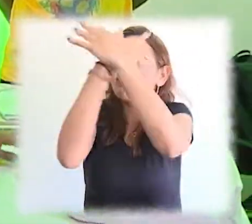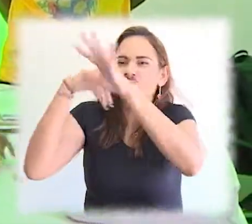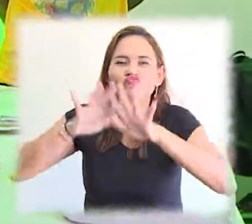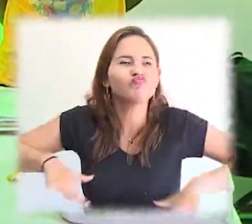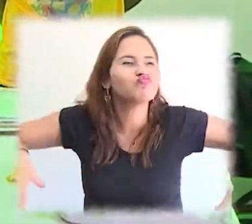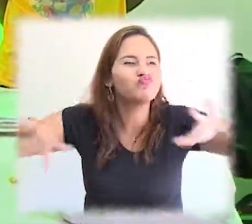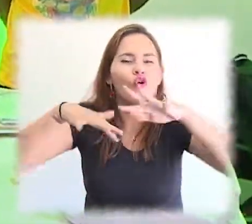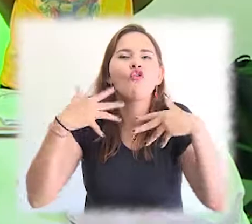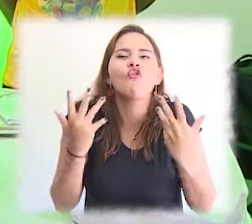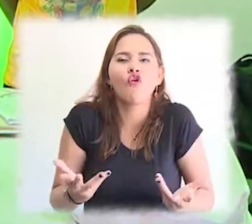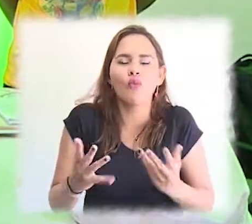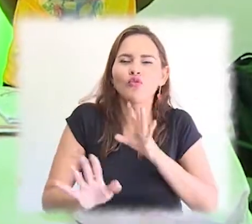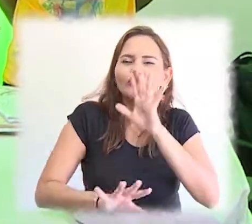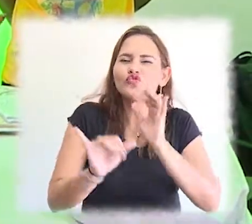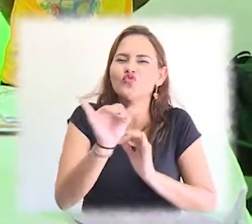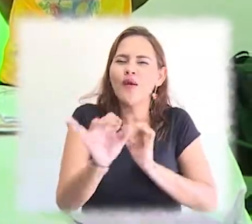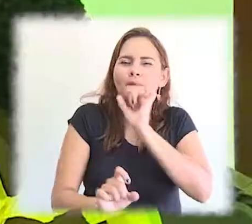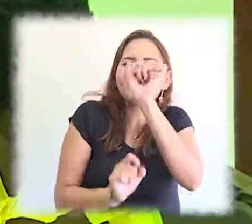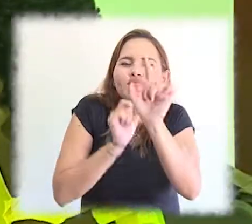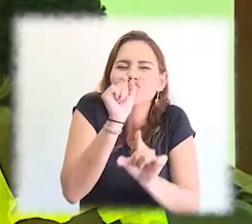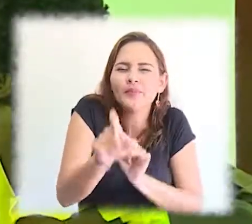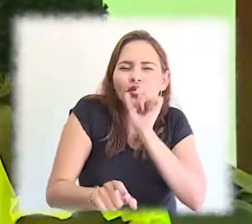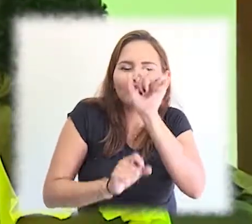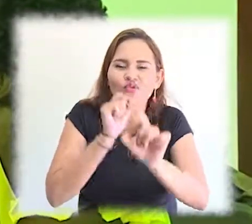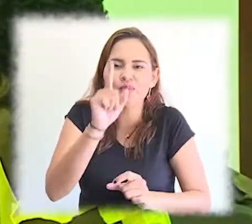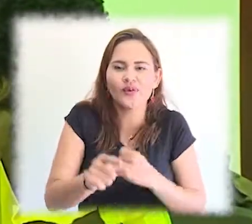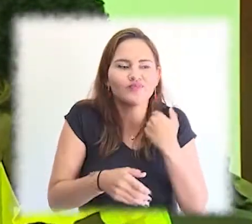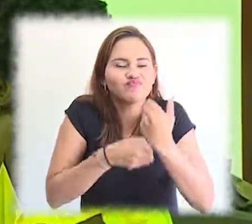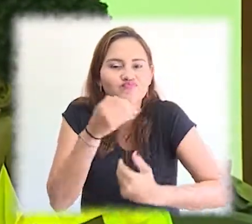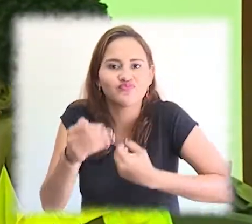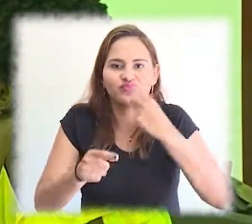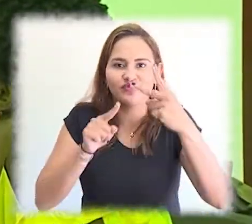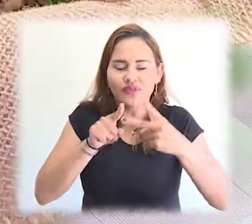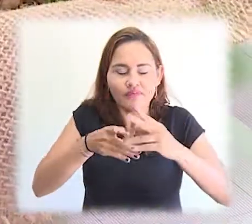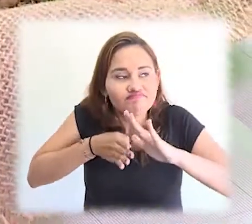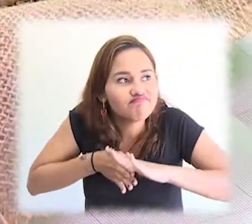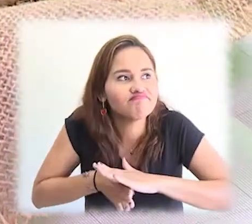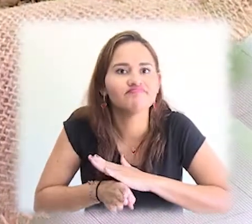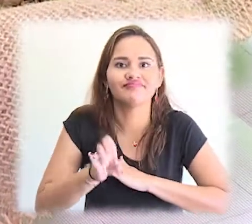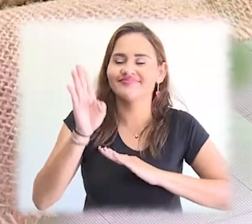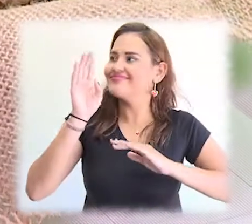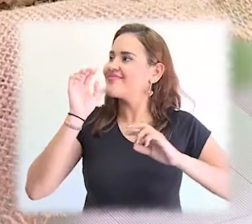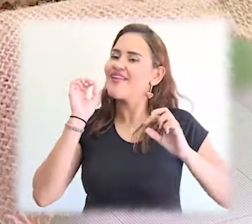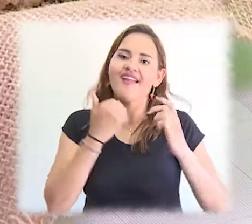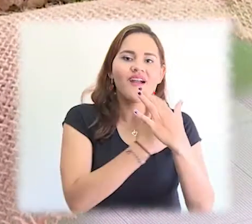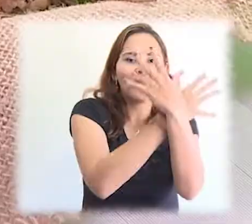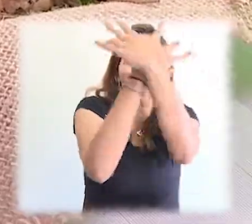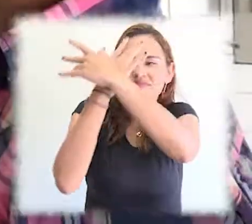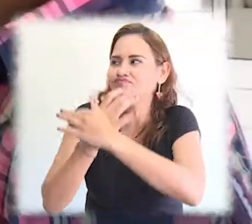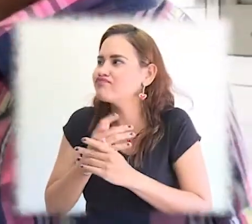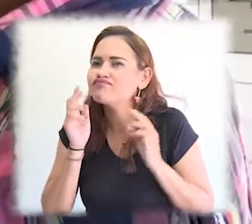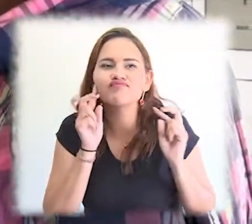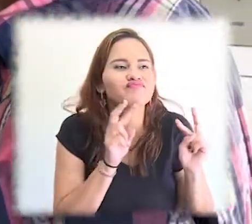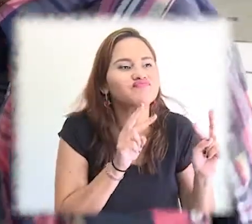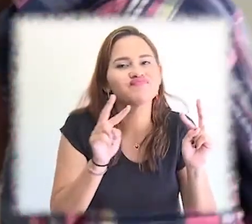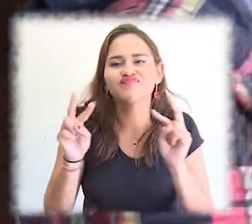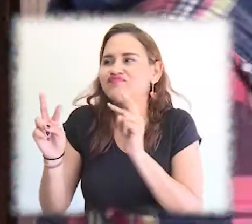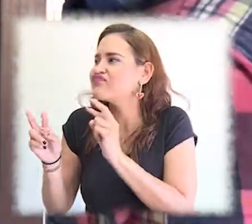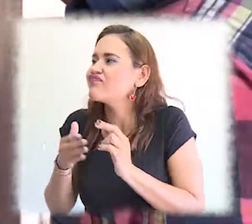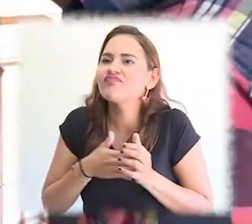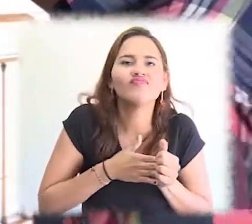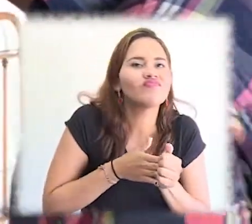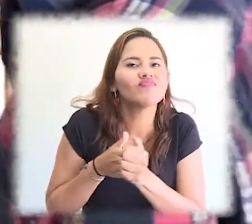Macondo, orientado en realizar recorridos por los sectores que la conforman. Saborear Macondo, enfocada en las tradiciones